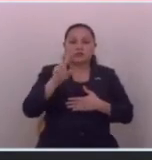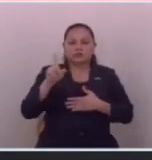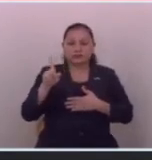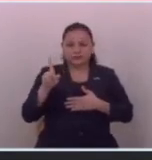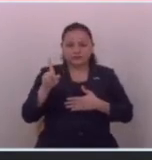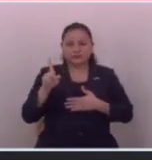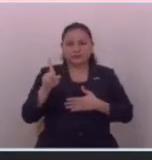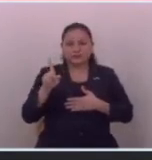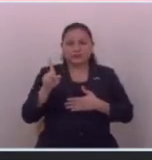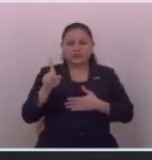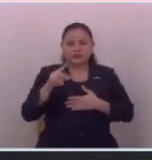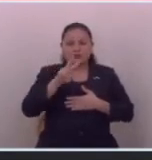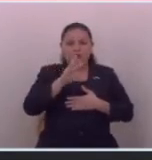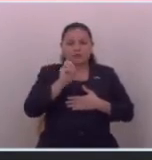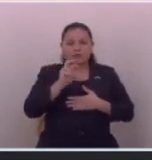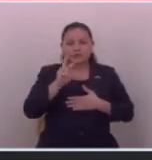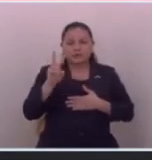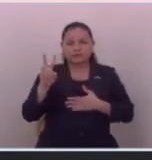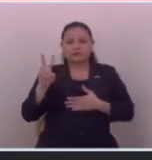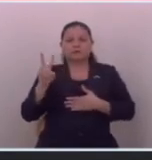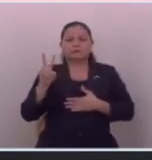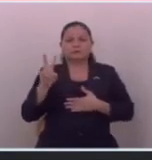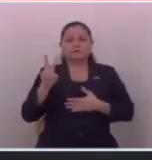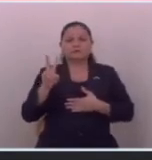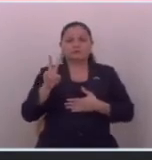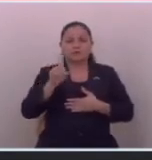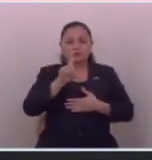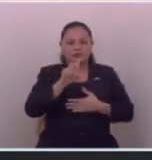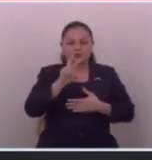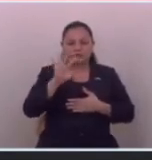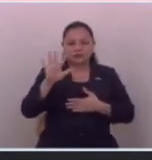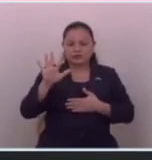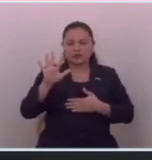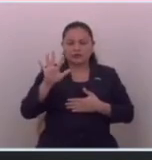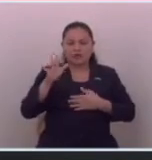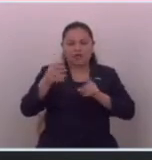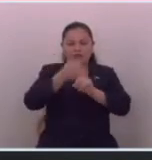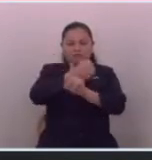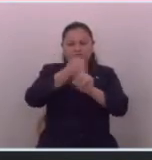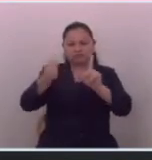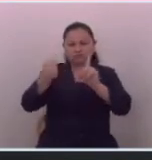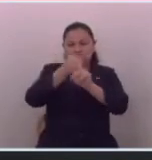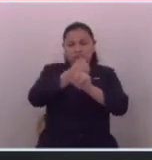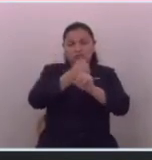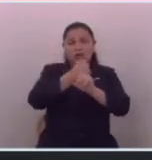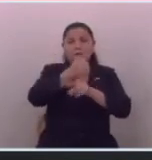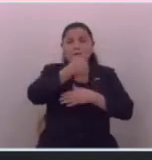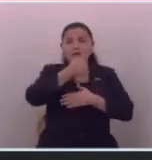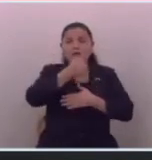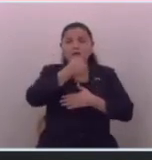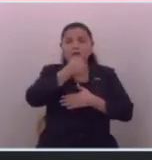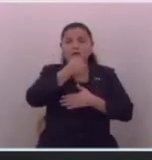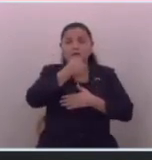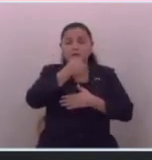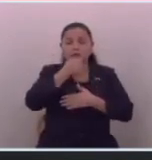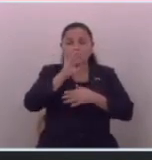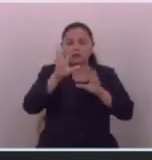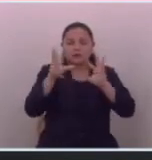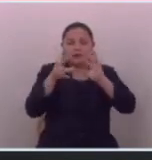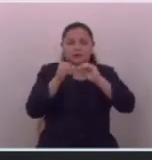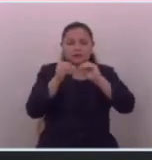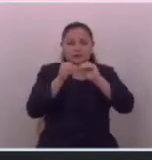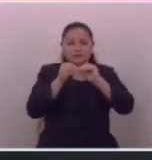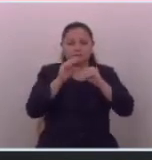y 2022 125 agresiones a periodistas en su mayoría